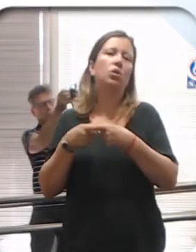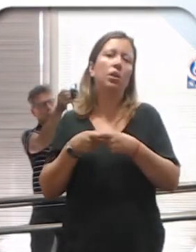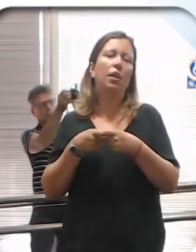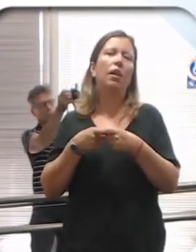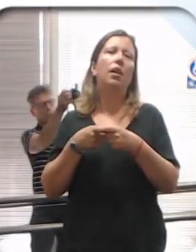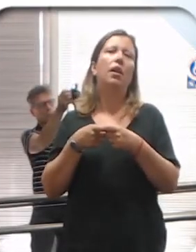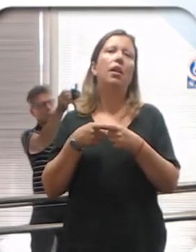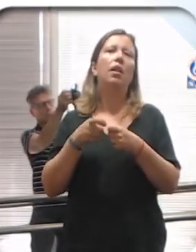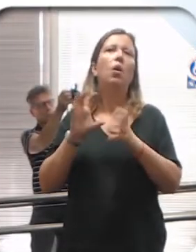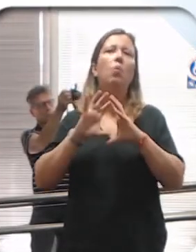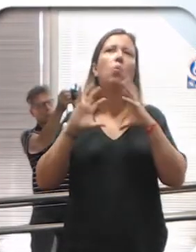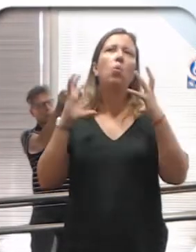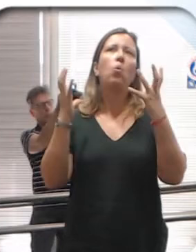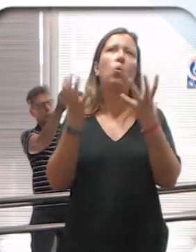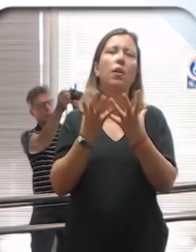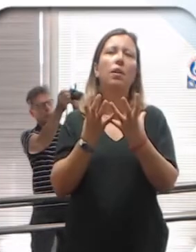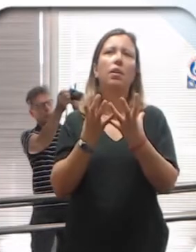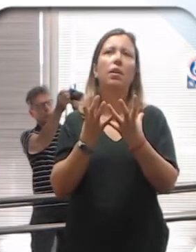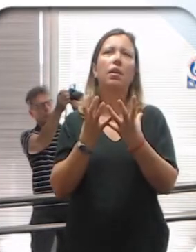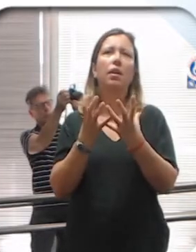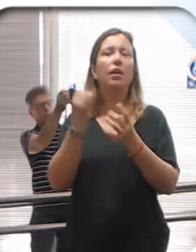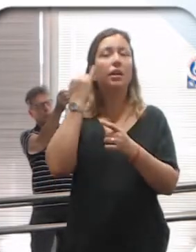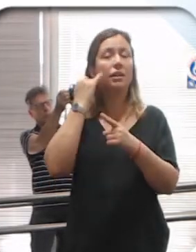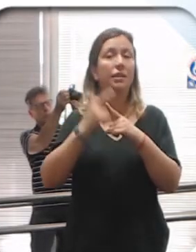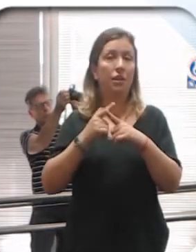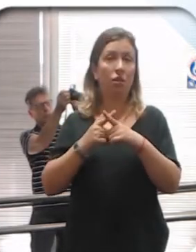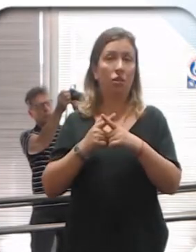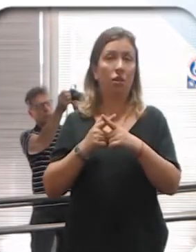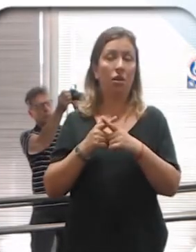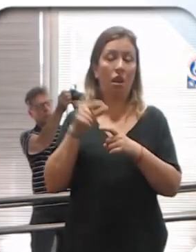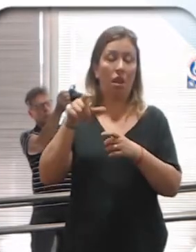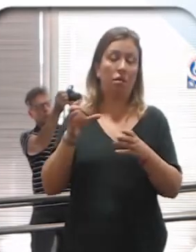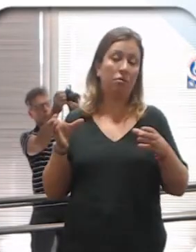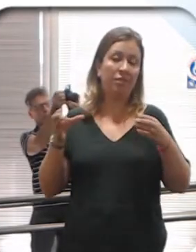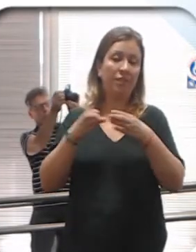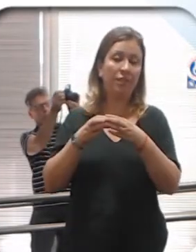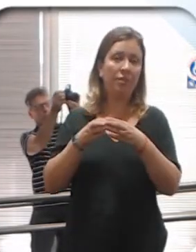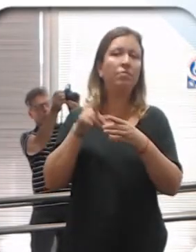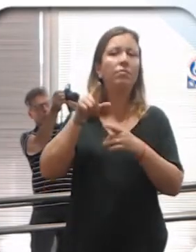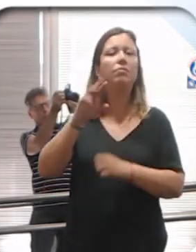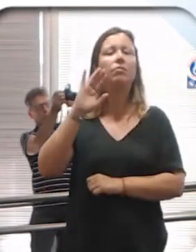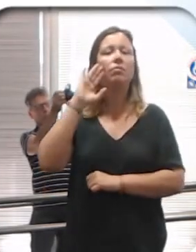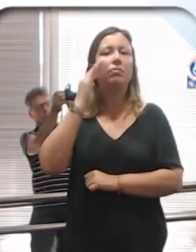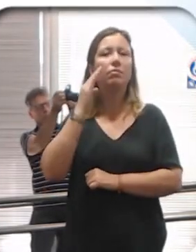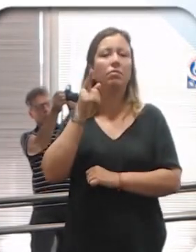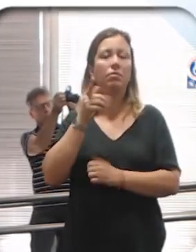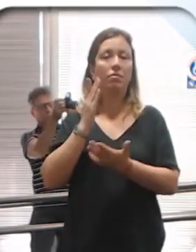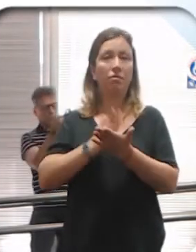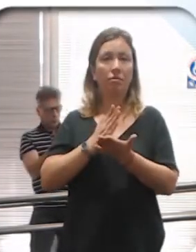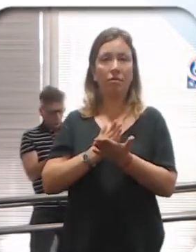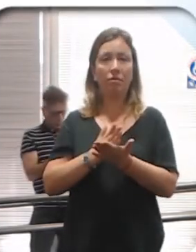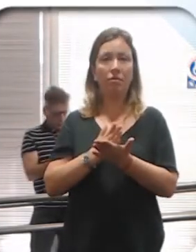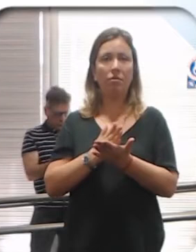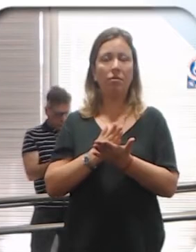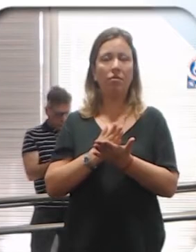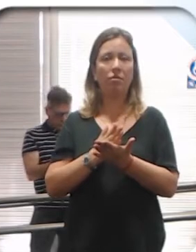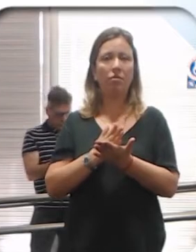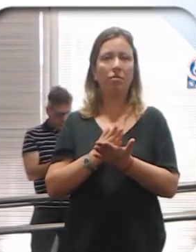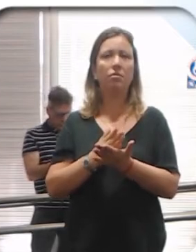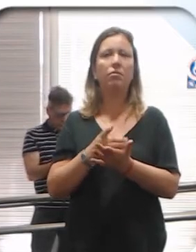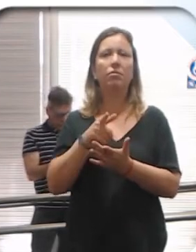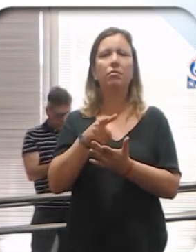Mundial, la Asociación Mundial de Sexología, en donde reconoce estos derechos e